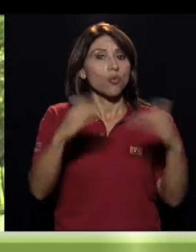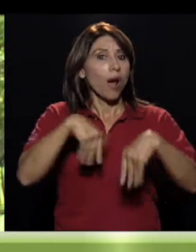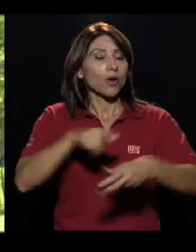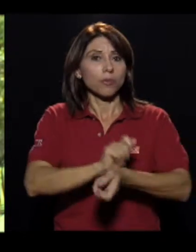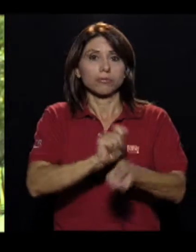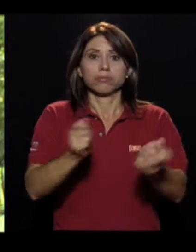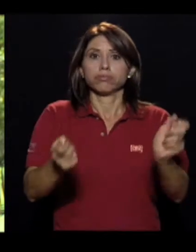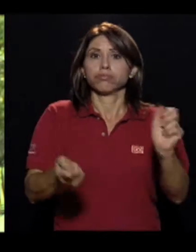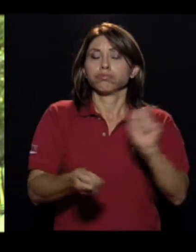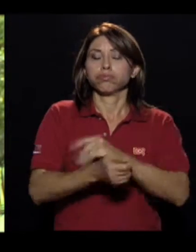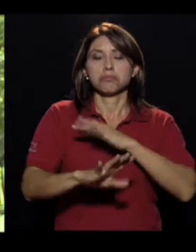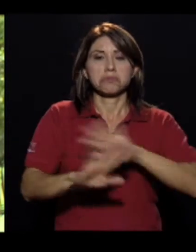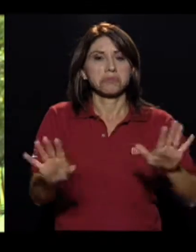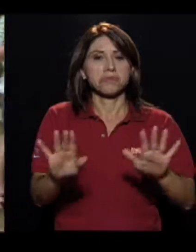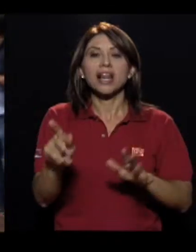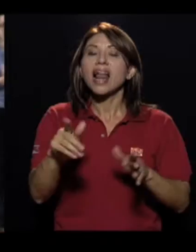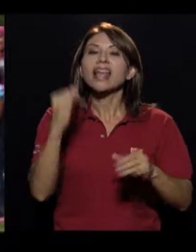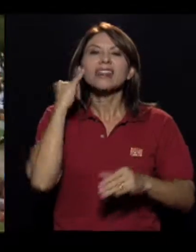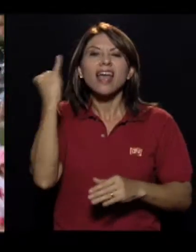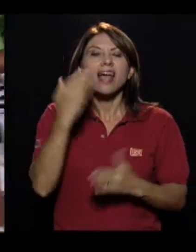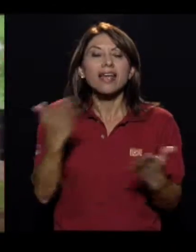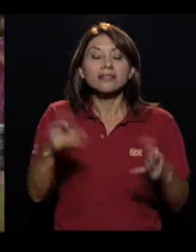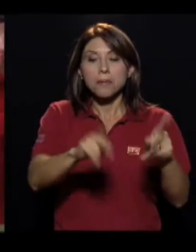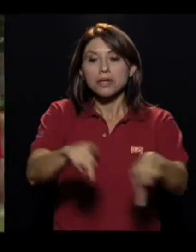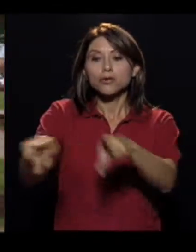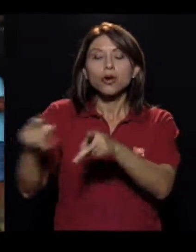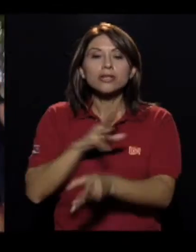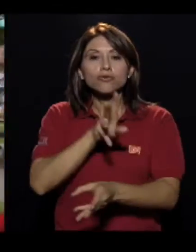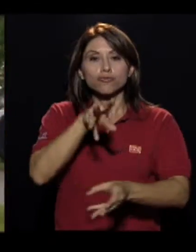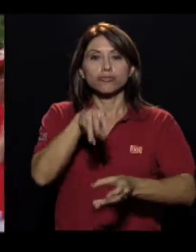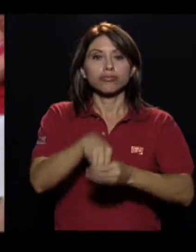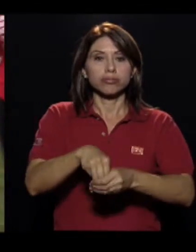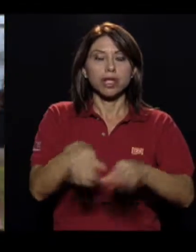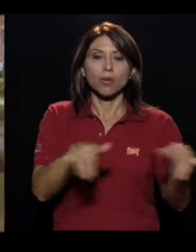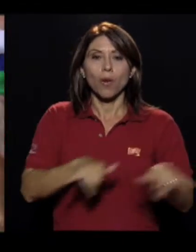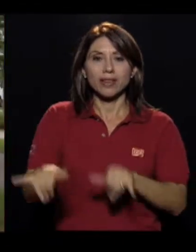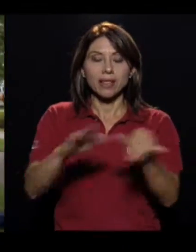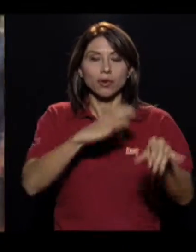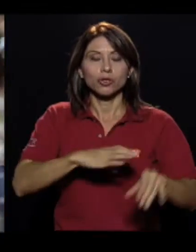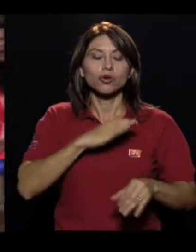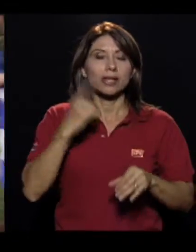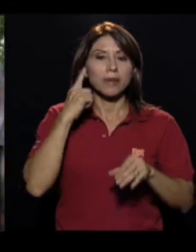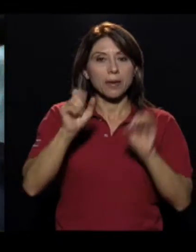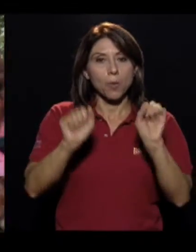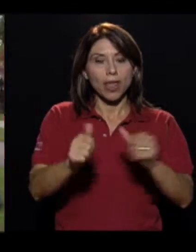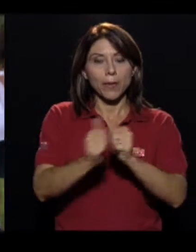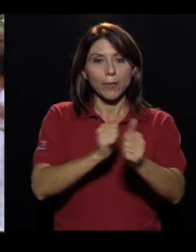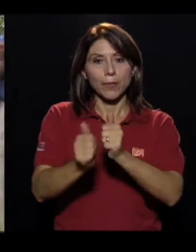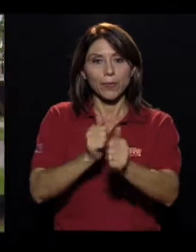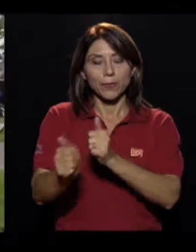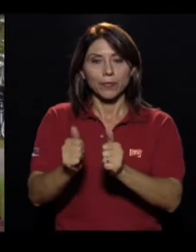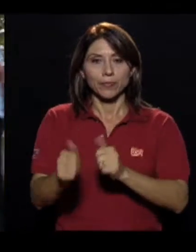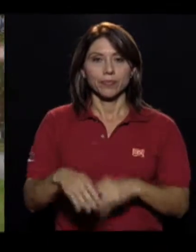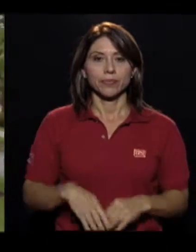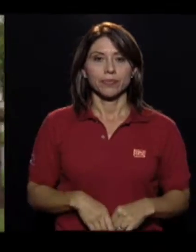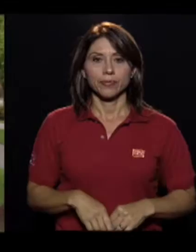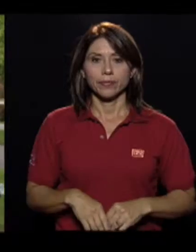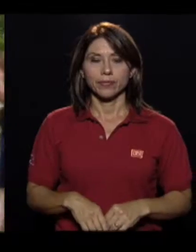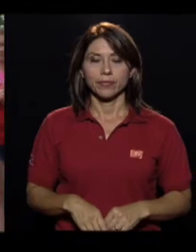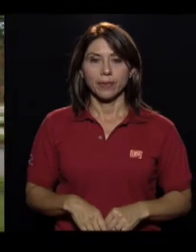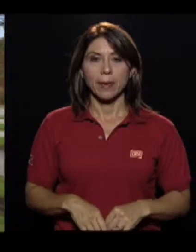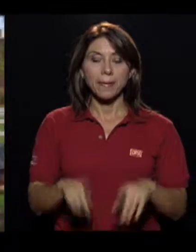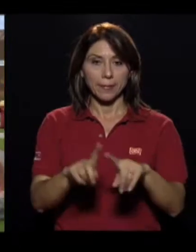siempre es inclusión e igualdad de condiciones para que la persona pueda practicar la actividad física o el deporte.